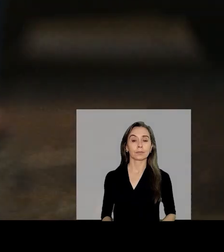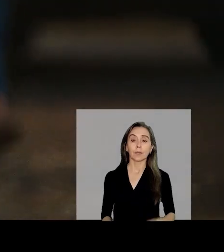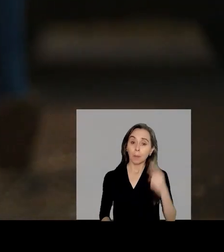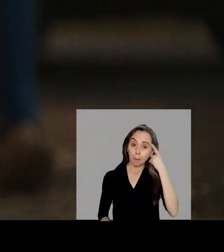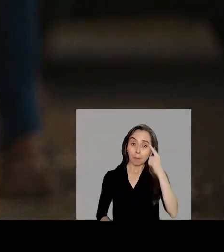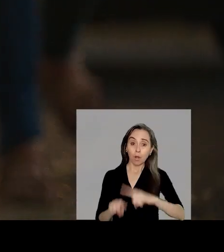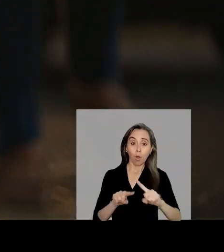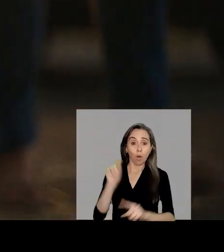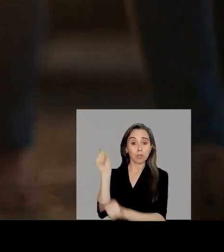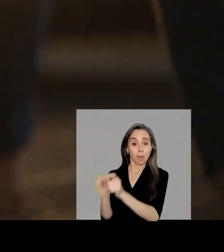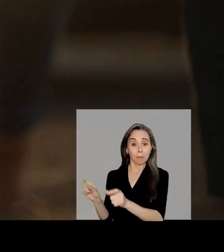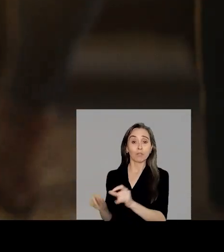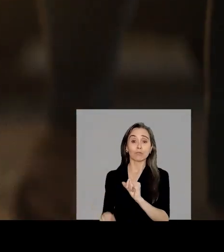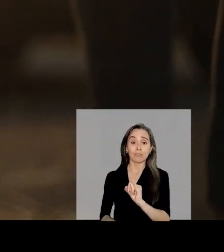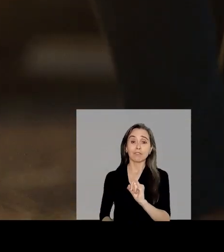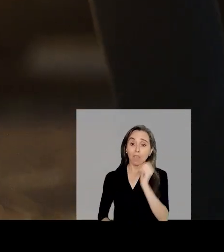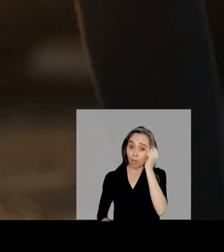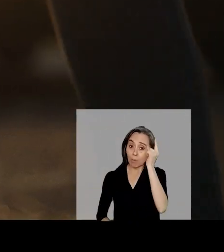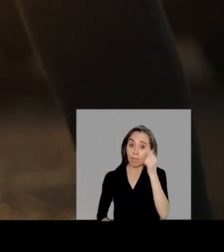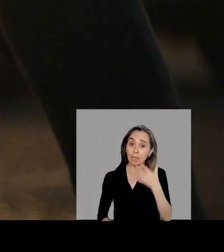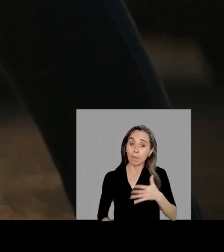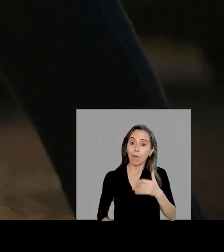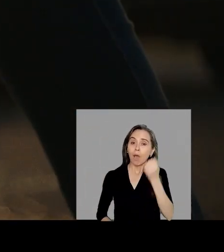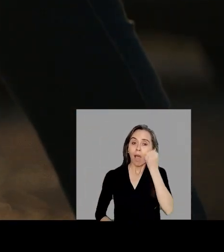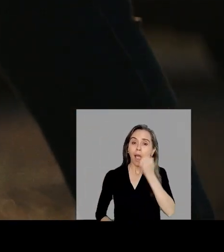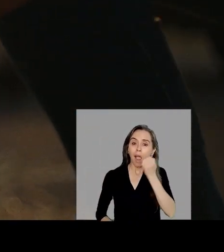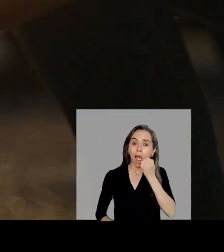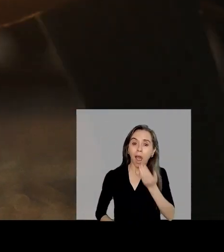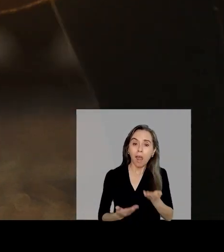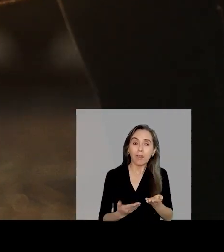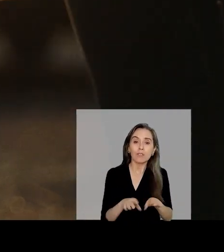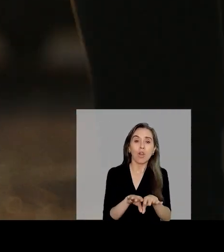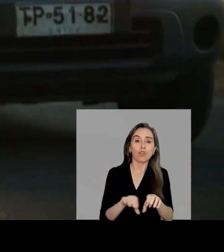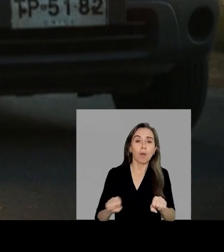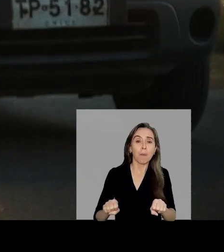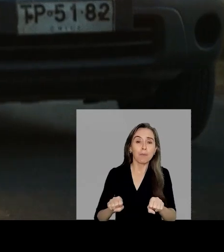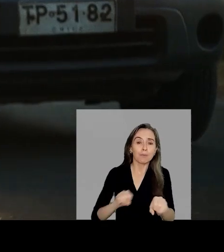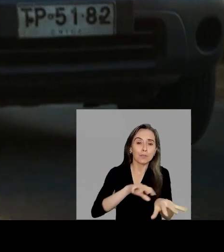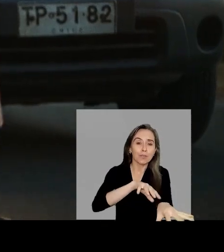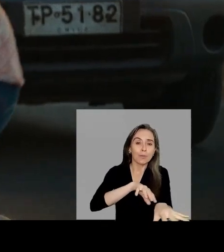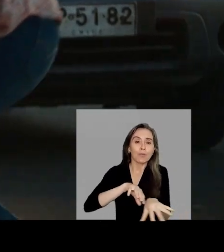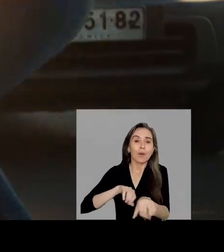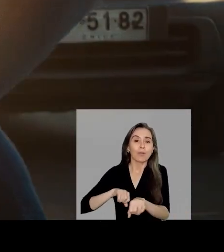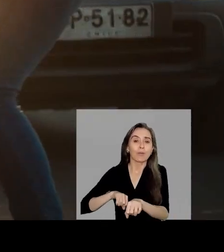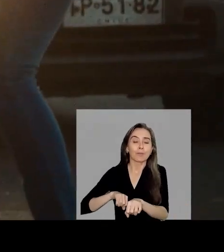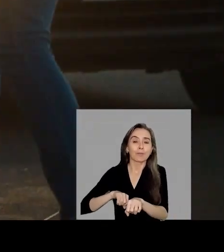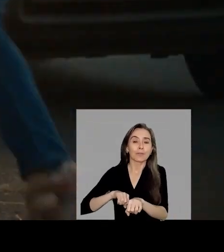Pero otros sí entienden la importancia del cariño y el compromiso a adoptar.